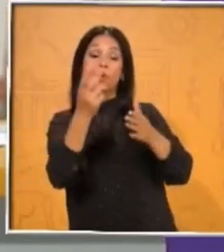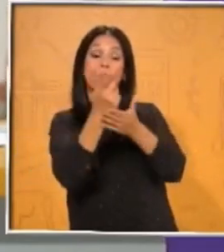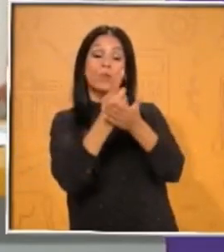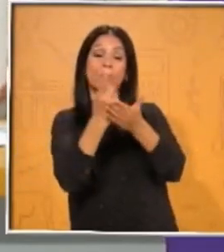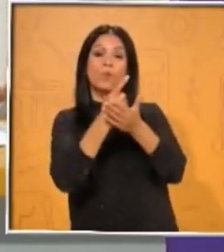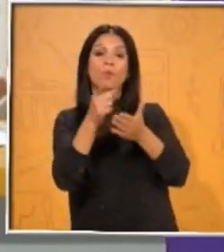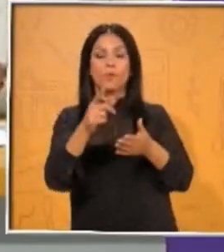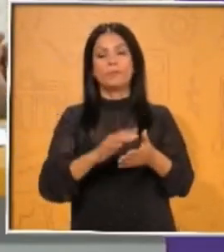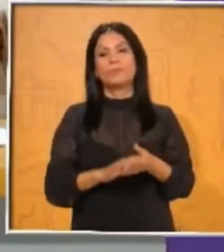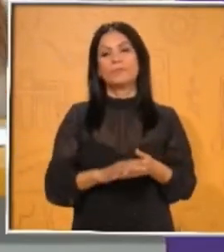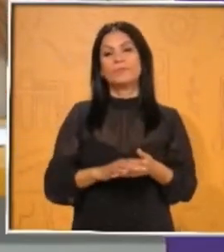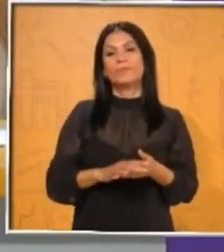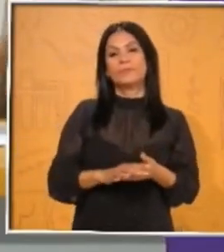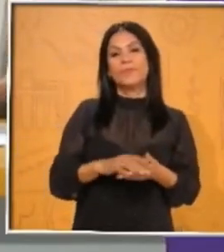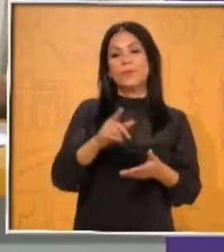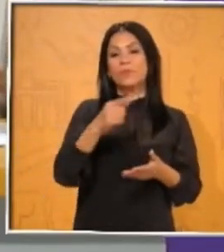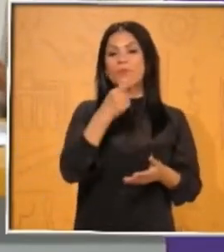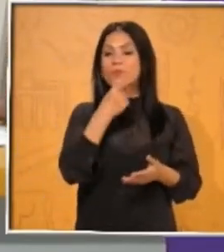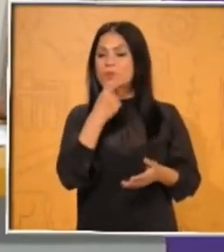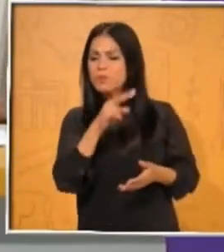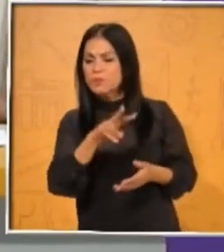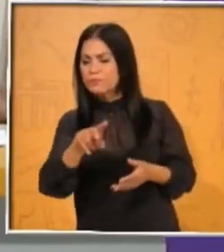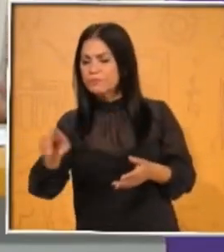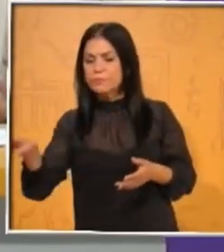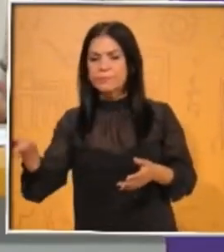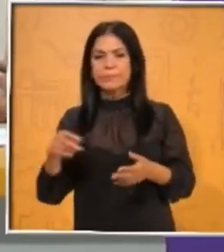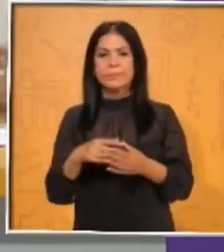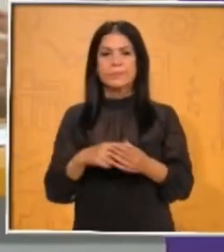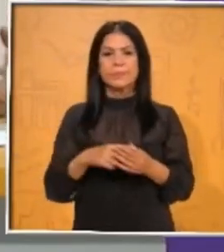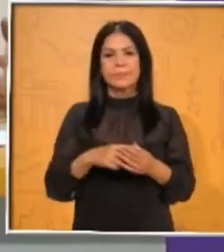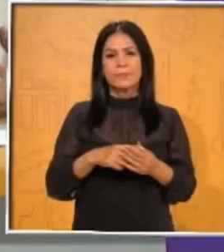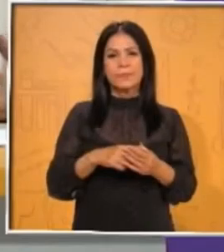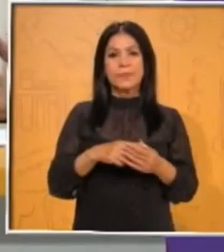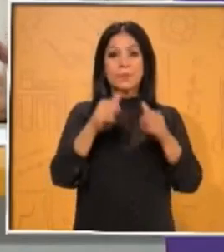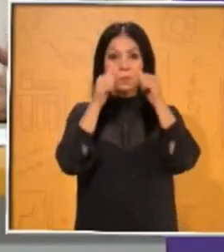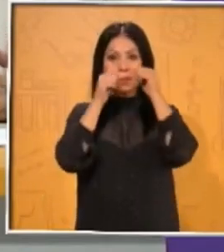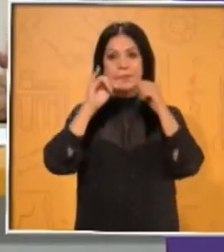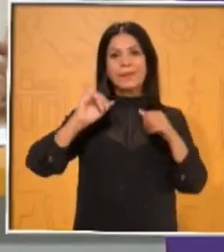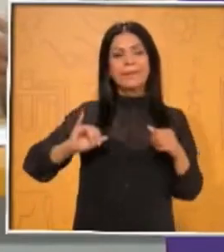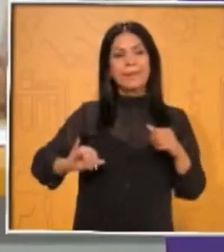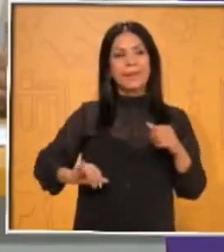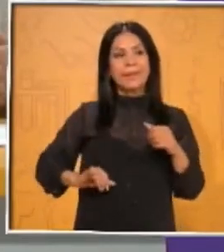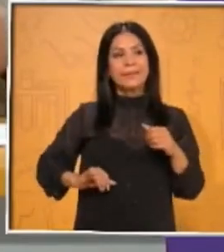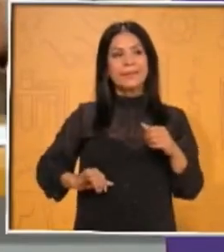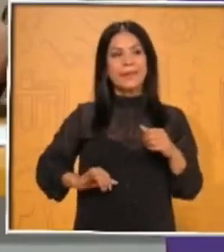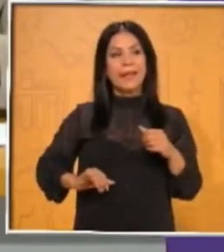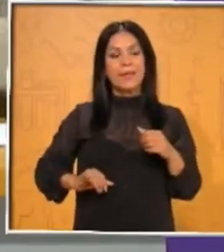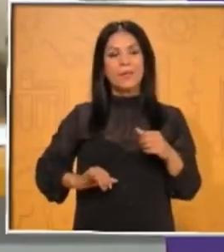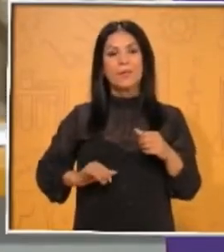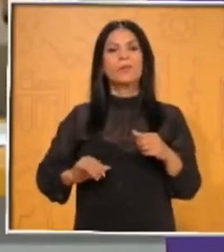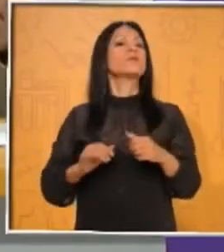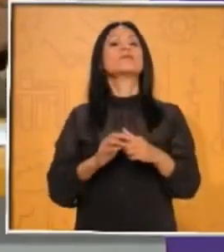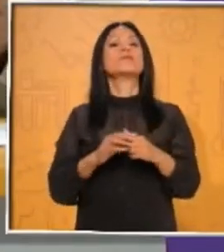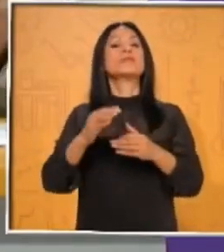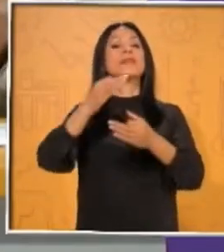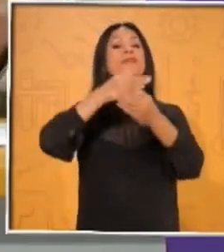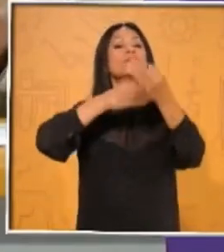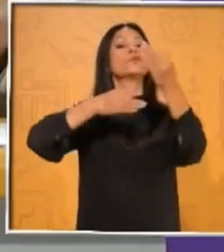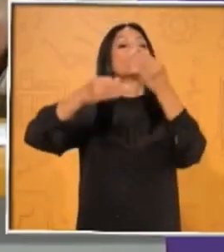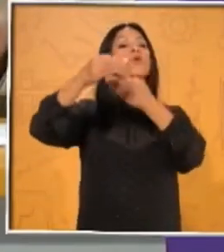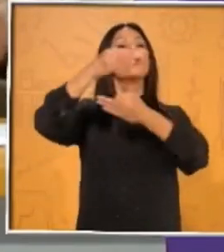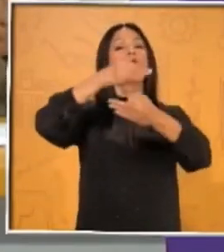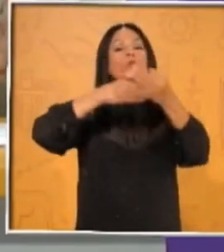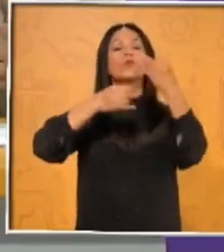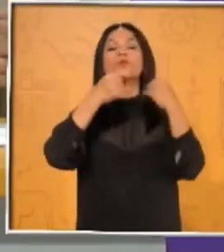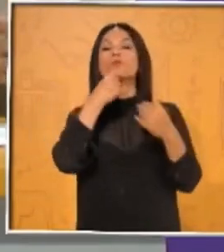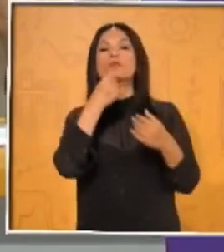Espero que los niños que nos están viendo, nuestros alumnos, estén muy interesados en esto, que Alan, que Natalia, todos los niños que por ahí nos puedan